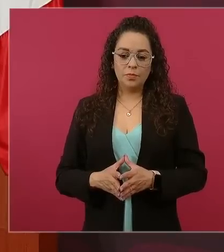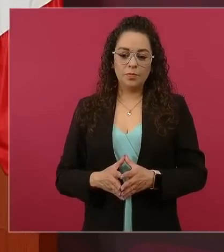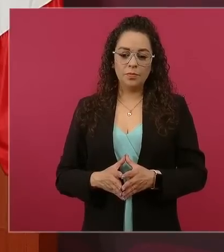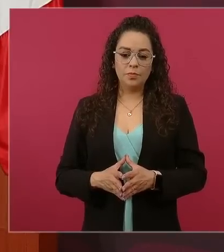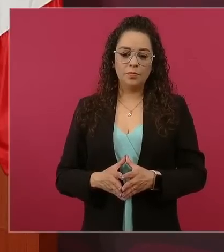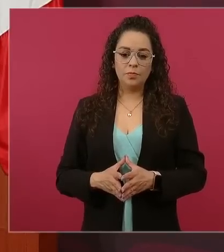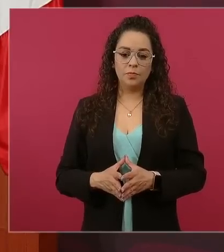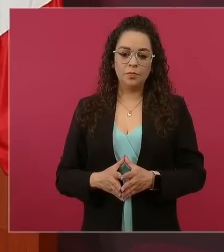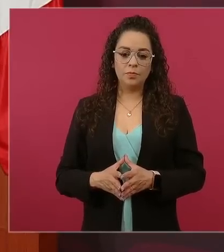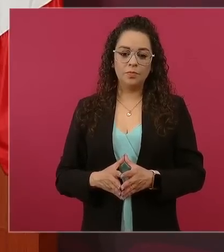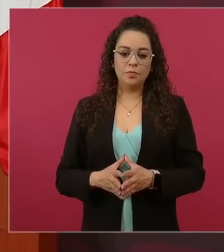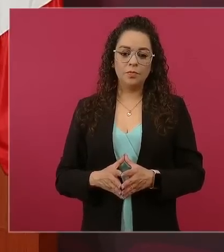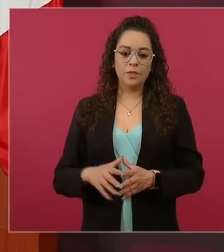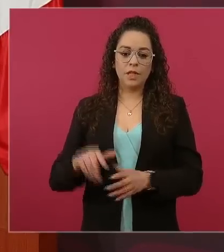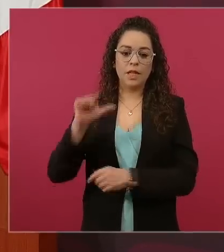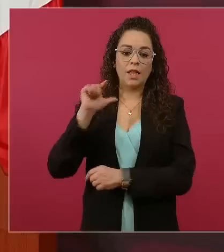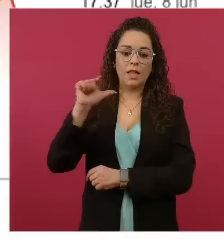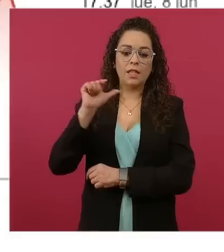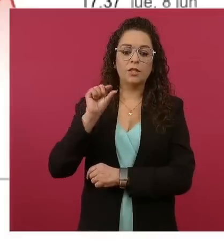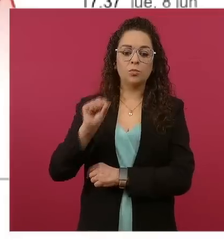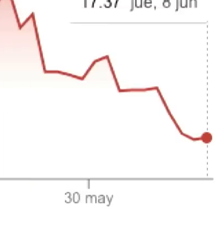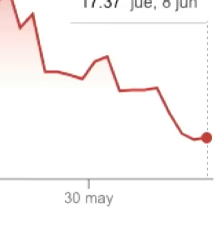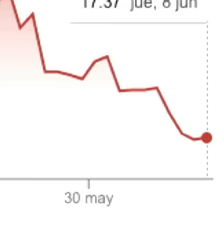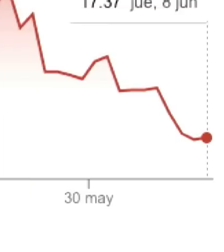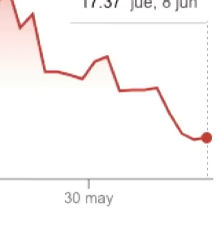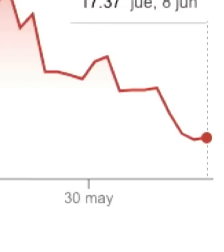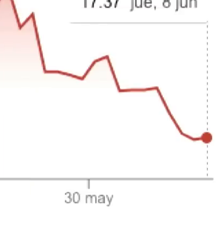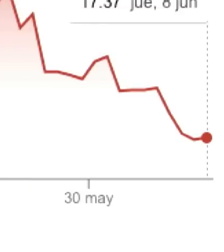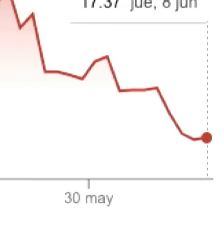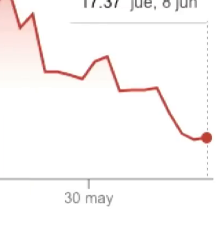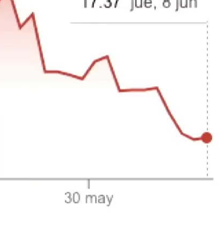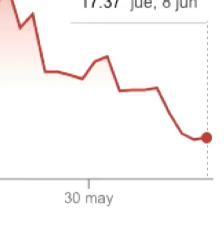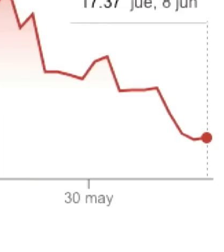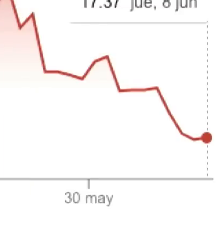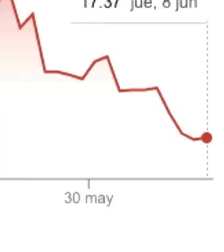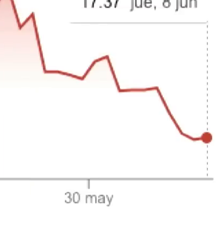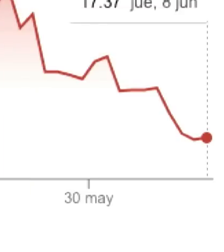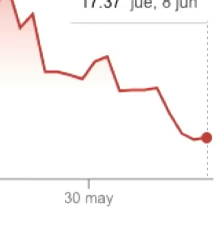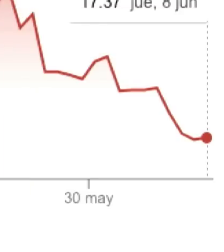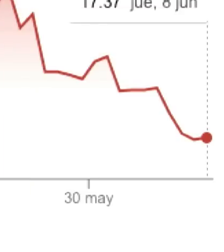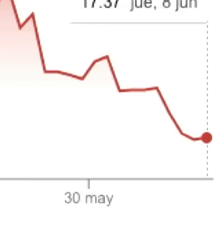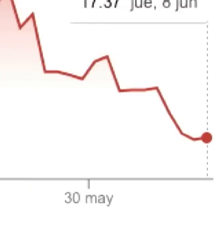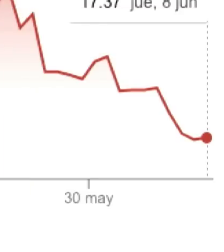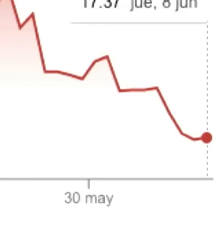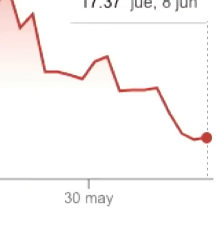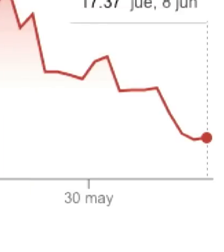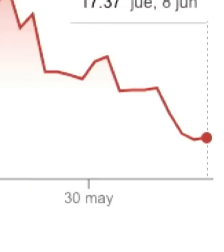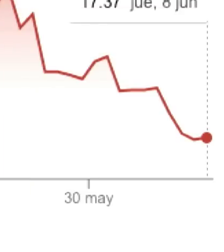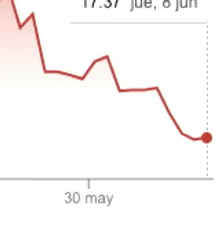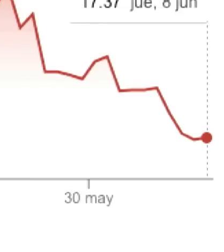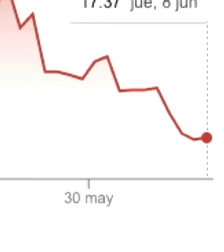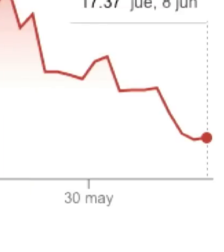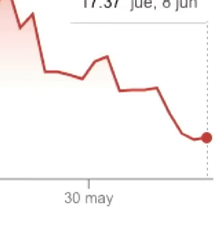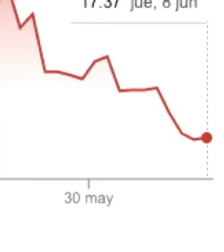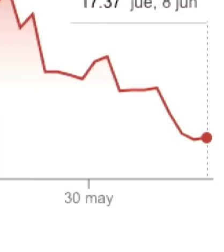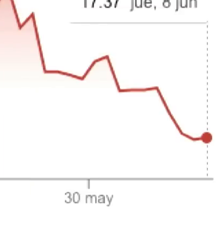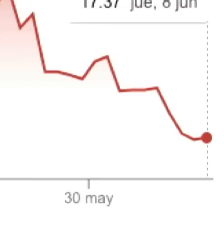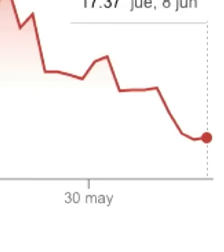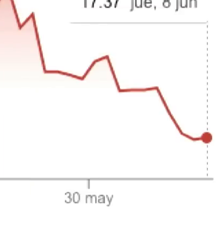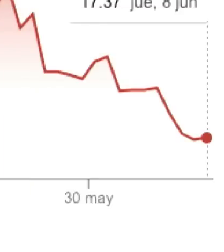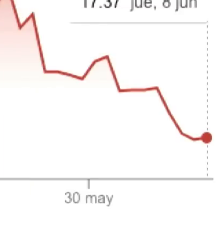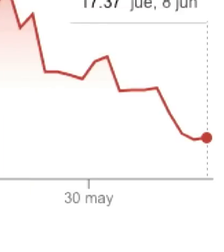17.37 pesos por dólar. Cuando llegamos estaba a más de 20